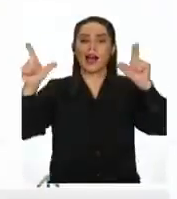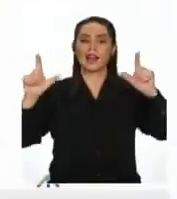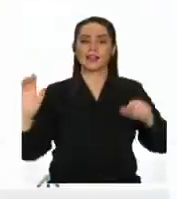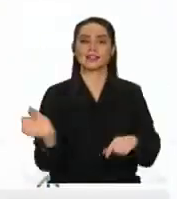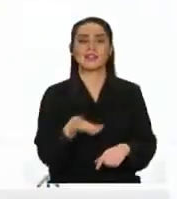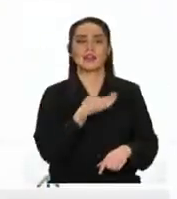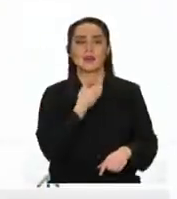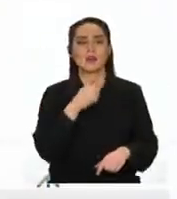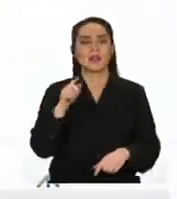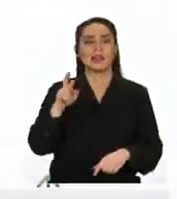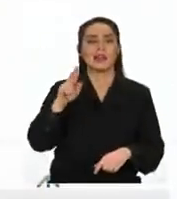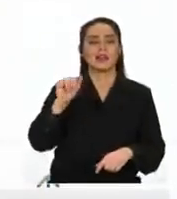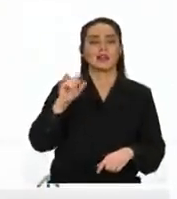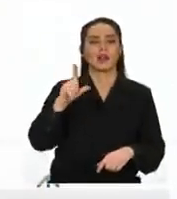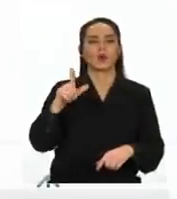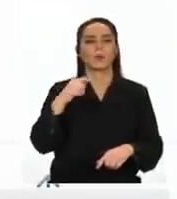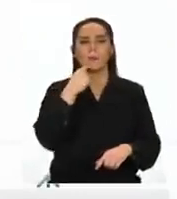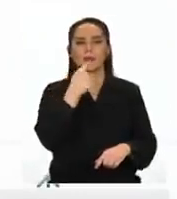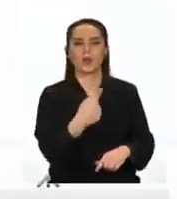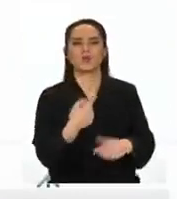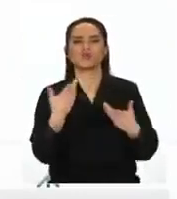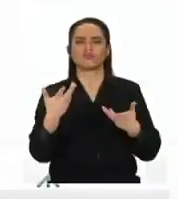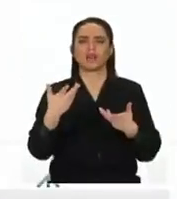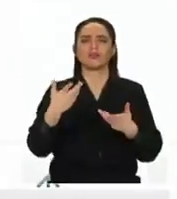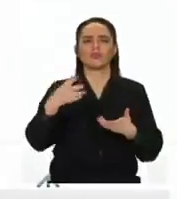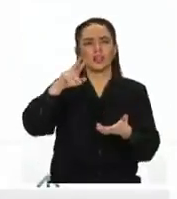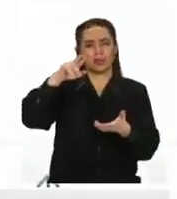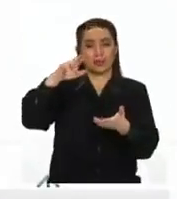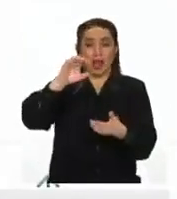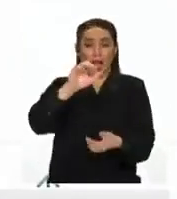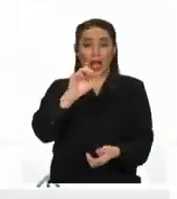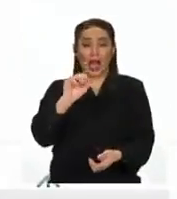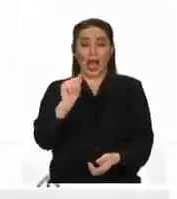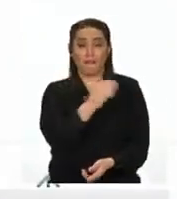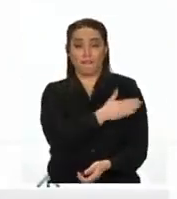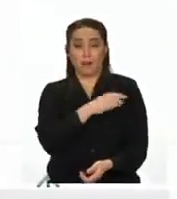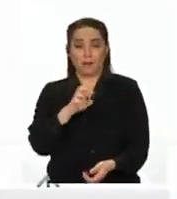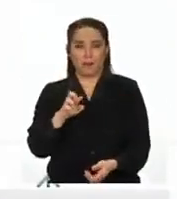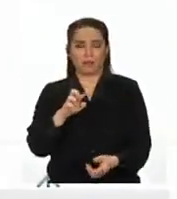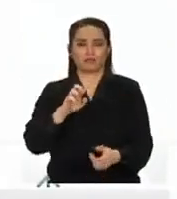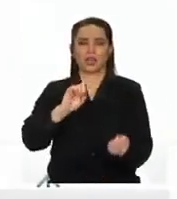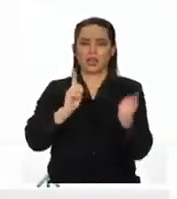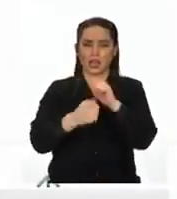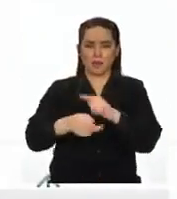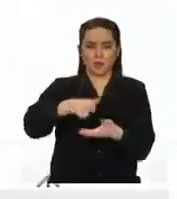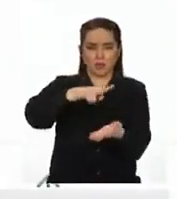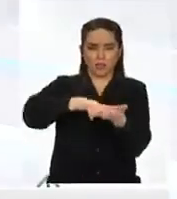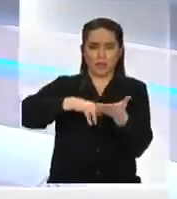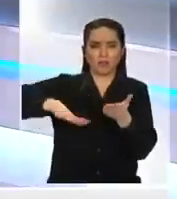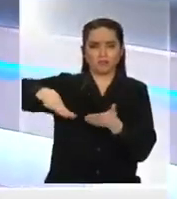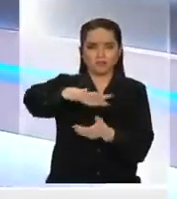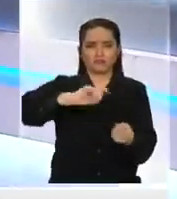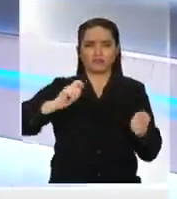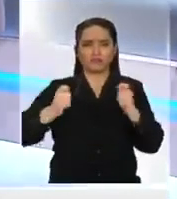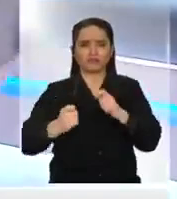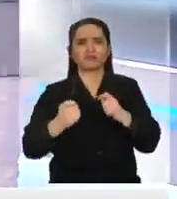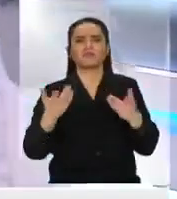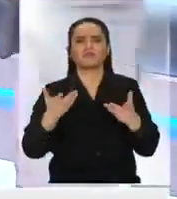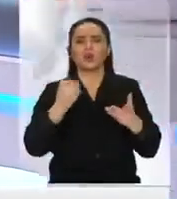Raúl Morales. ¿Qué cambios reales haría el sistema de AFP para los que quieran seguir en ellas?